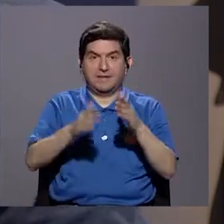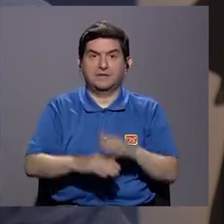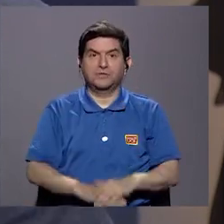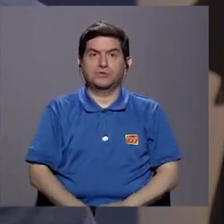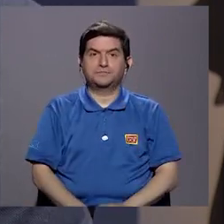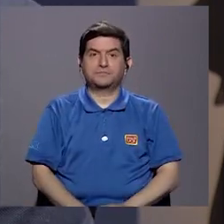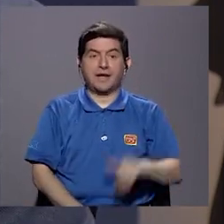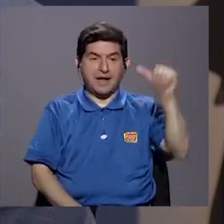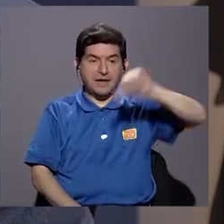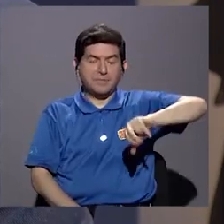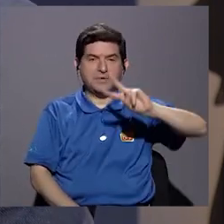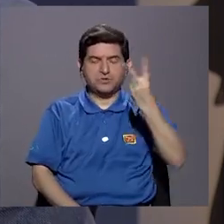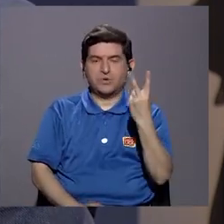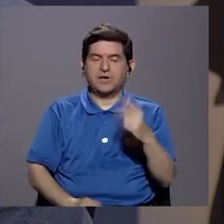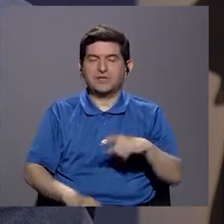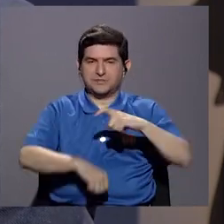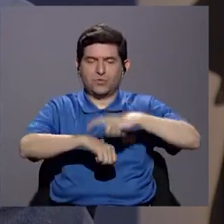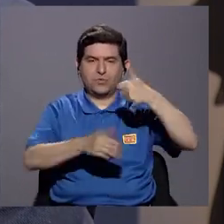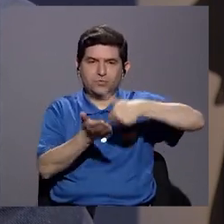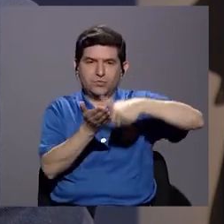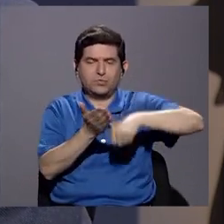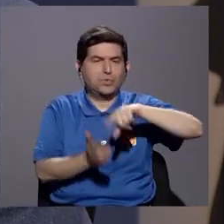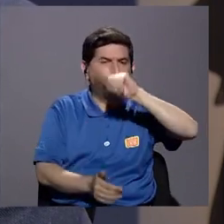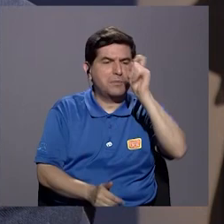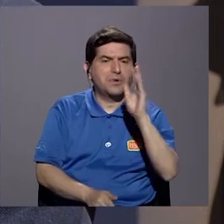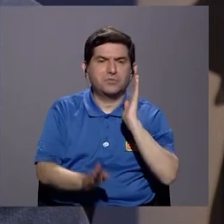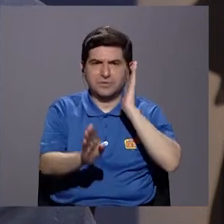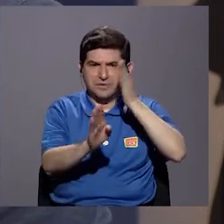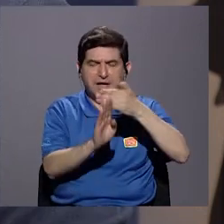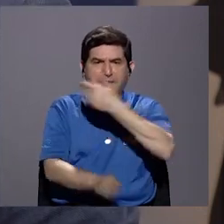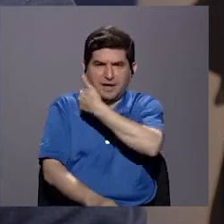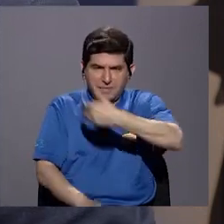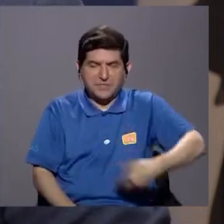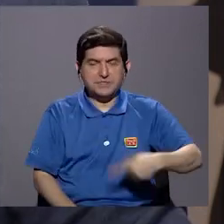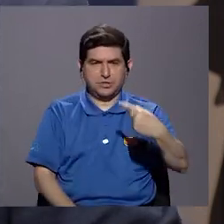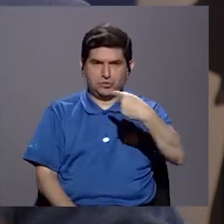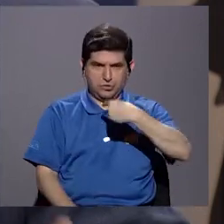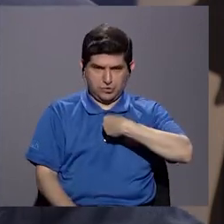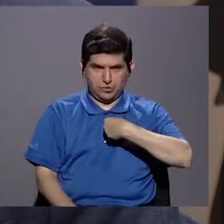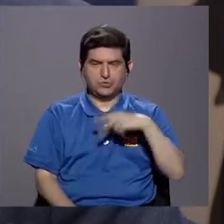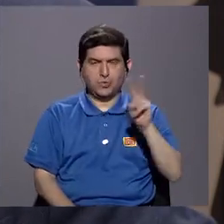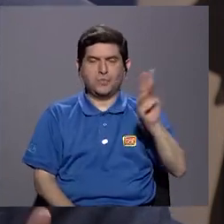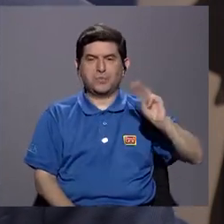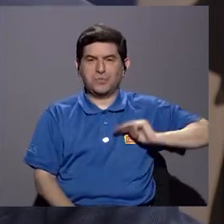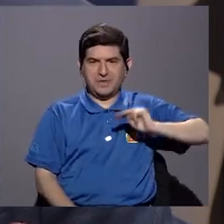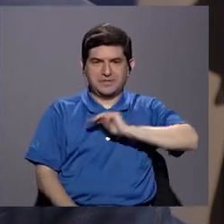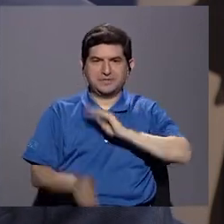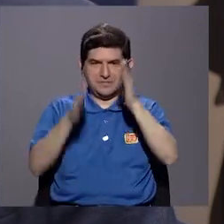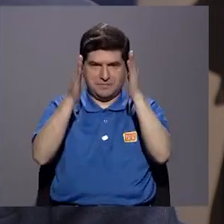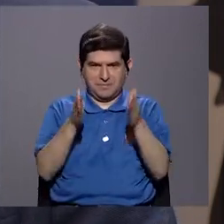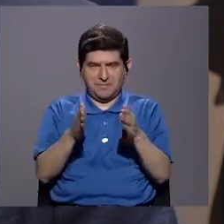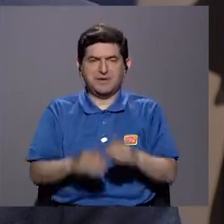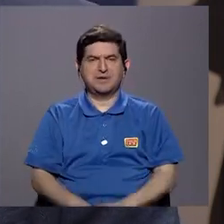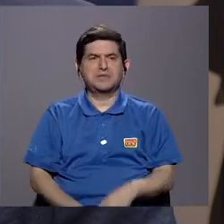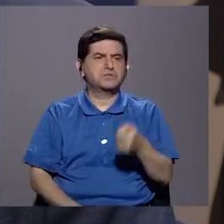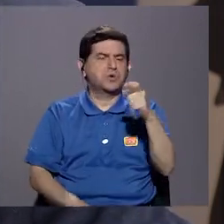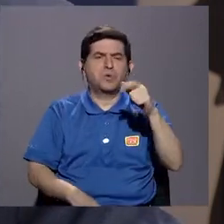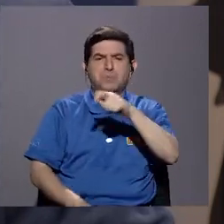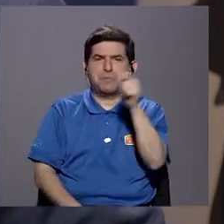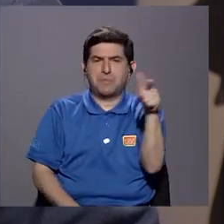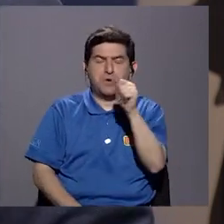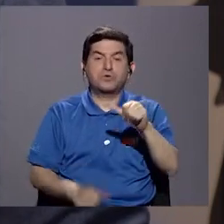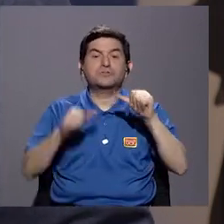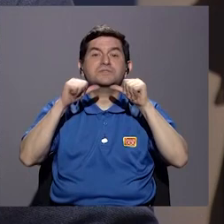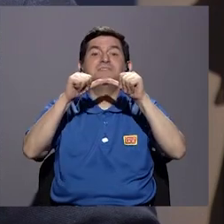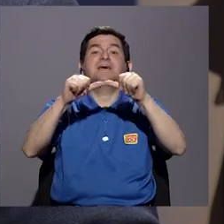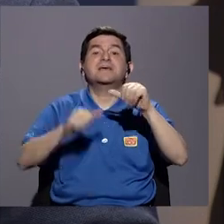candidatos, al que perdió en la segunda ronda, preguntarle expresamente al presidente que si yo, que había sido además viceministro hasta hacía muy